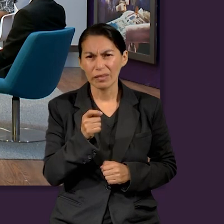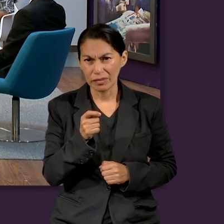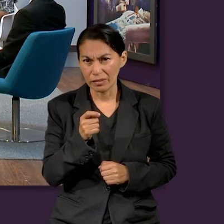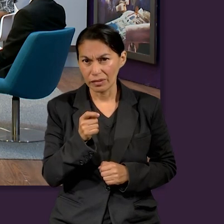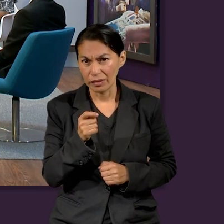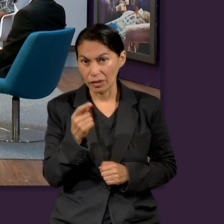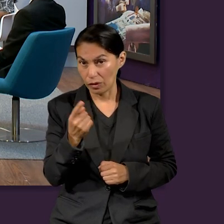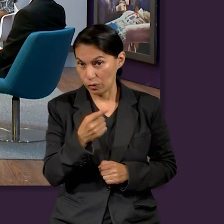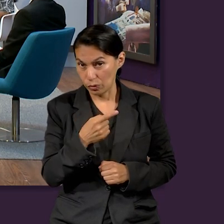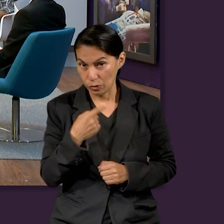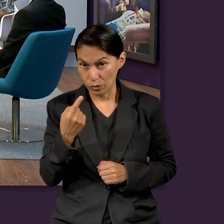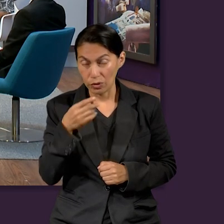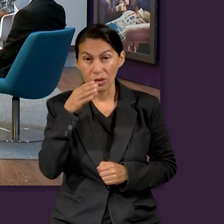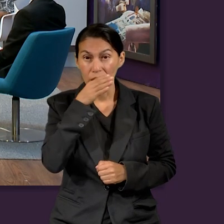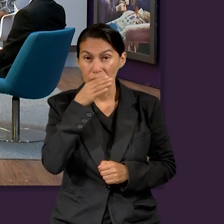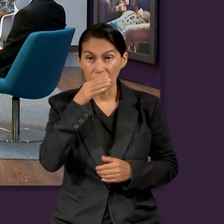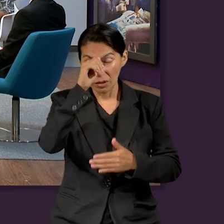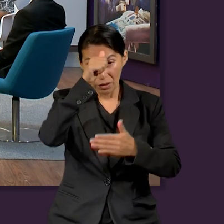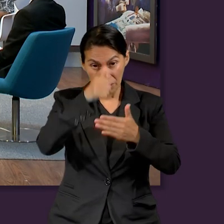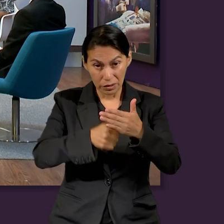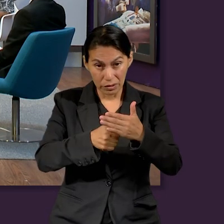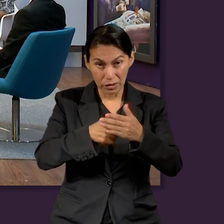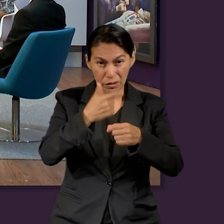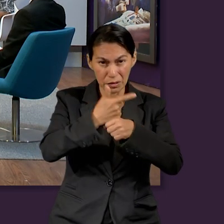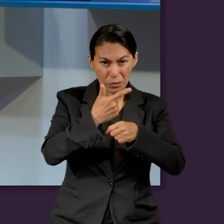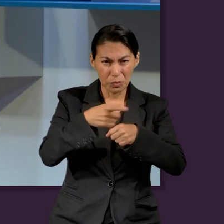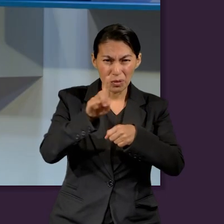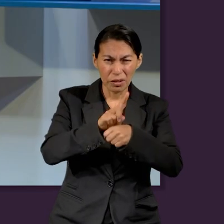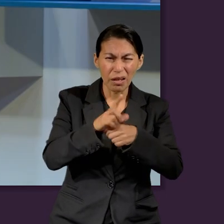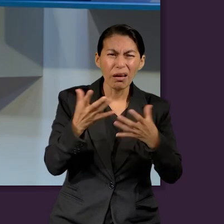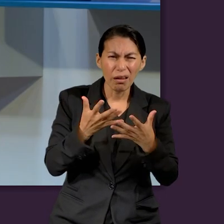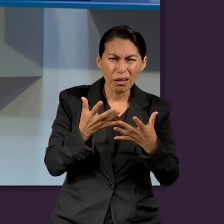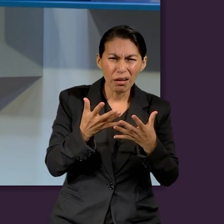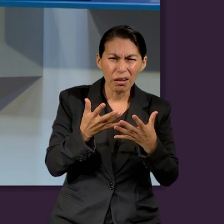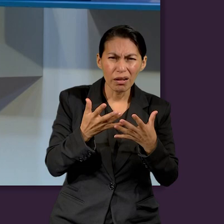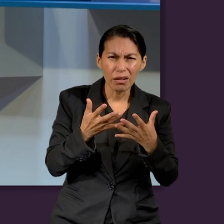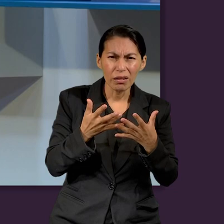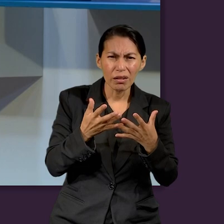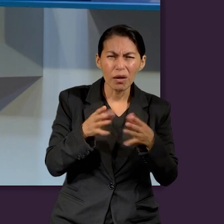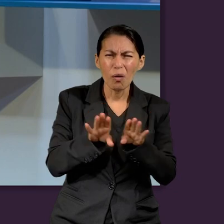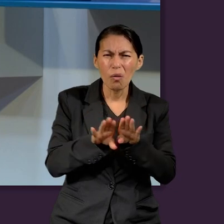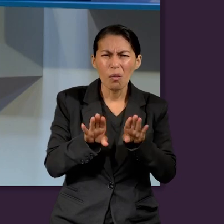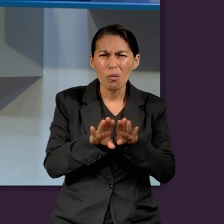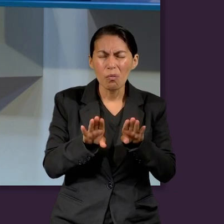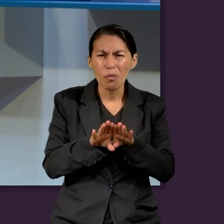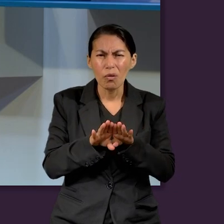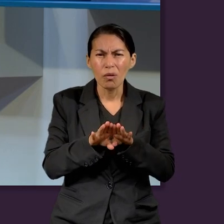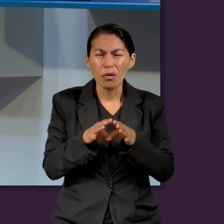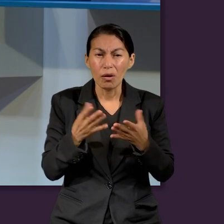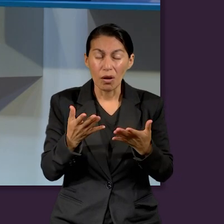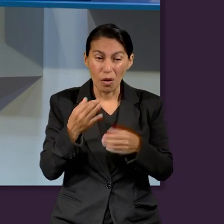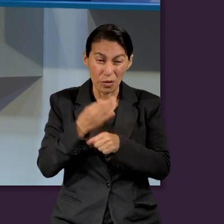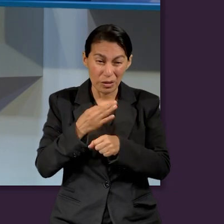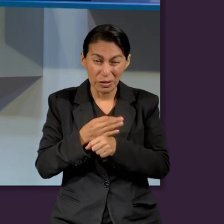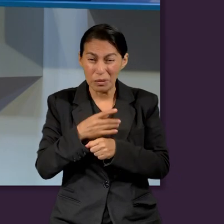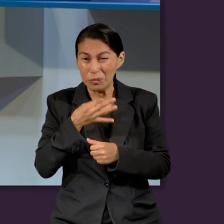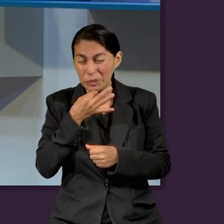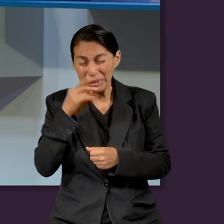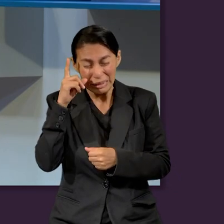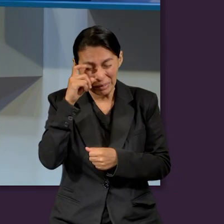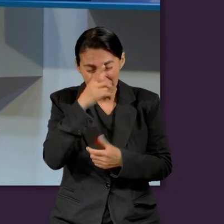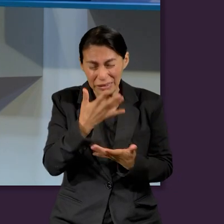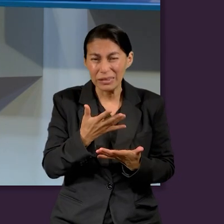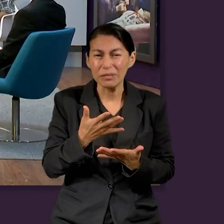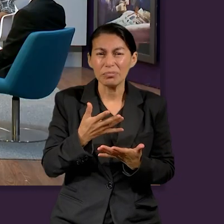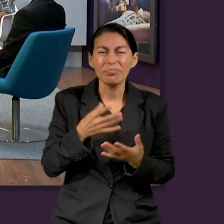¿Qué debemos hacer los cristianos adventistas del séptimo día en respuesta a estos tiempos